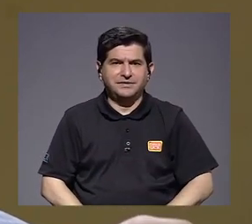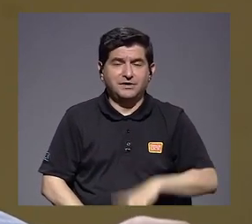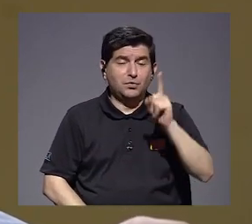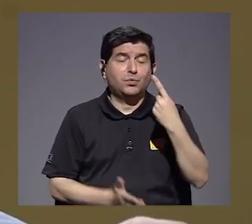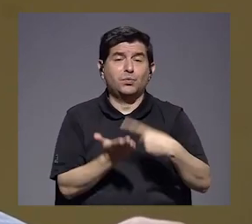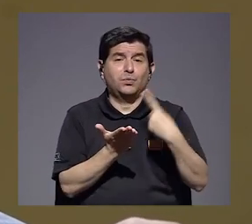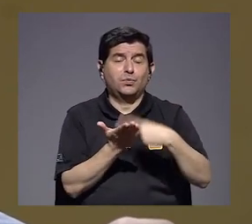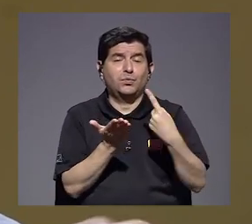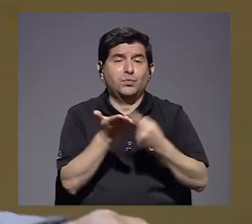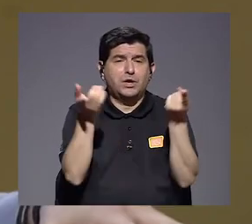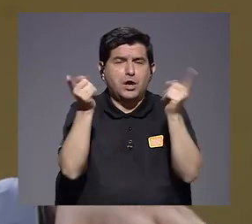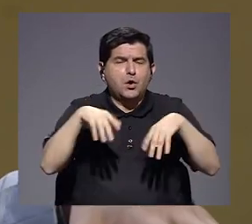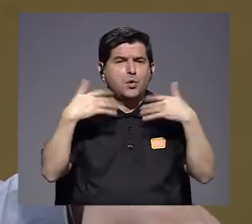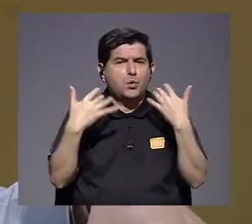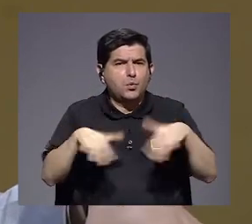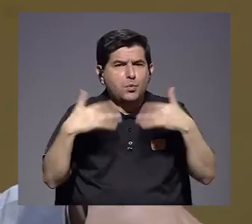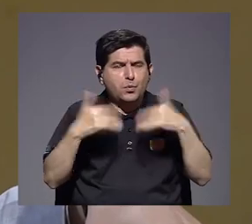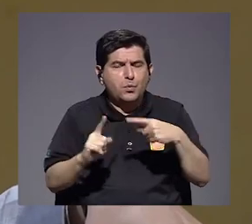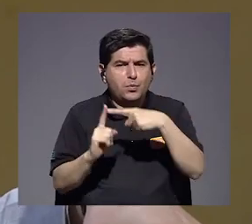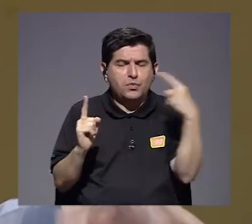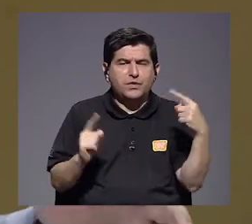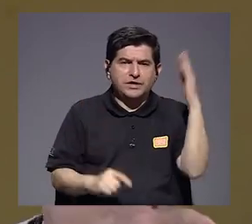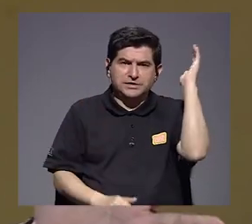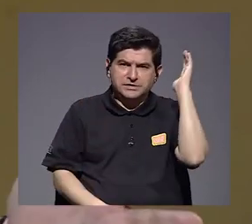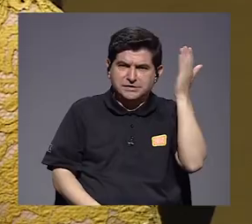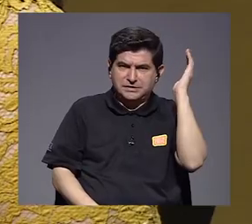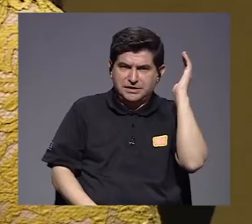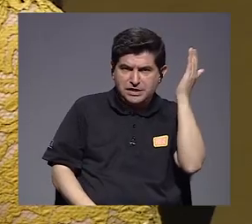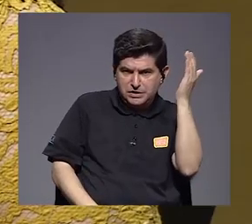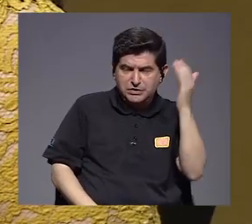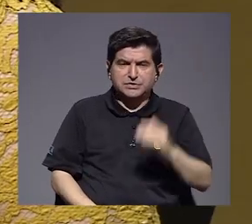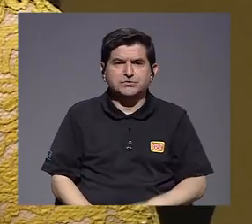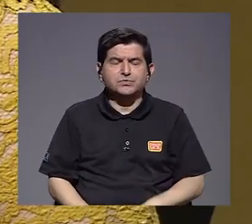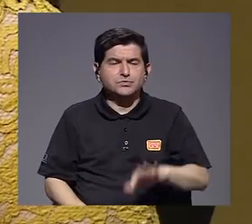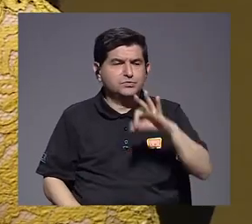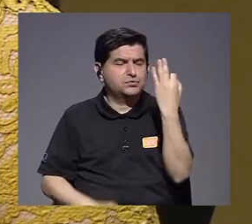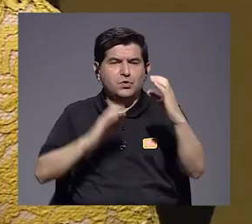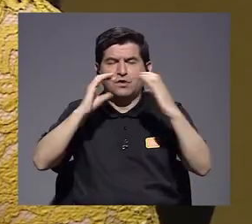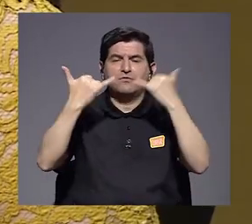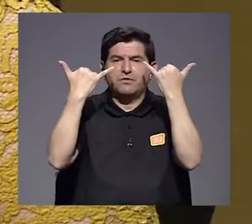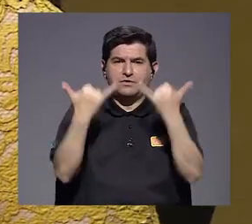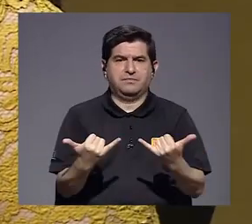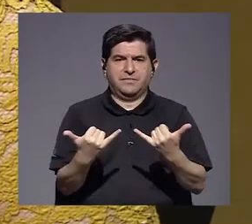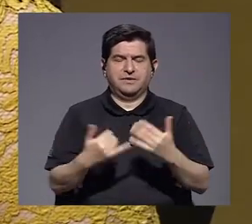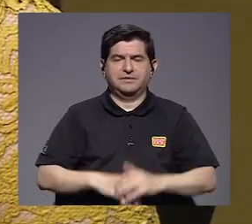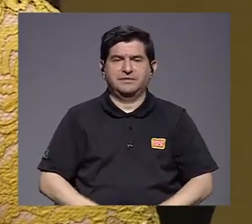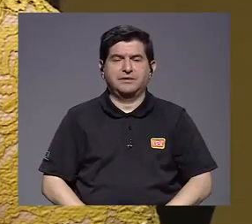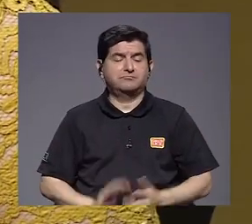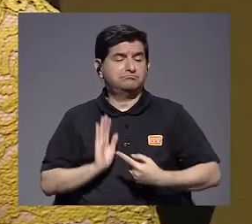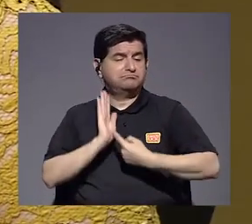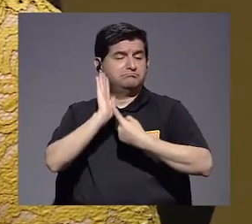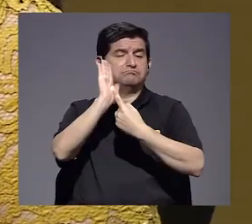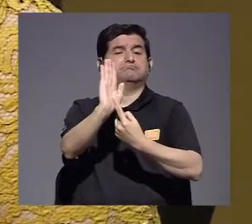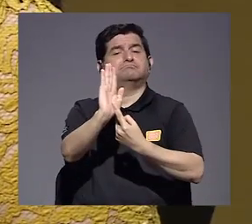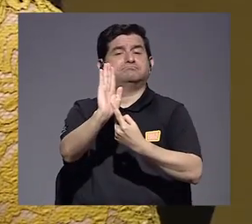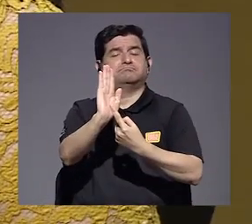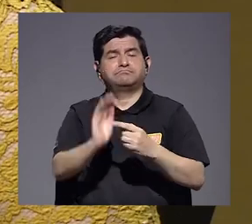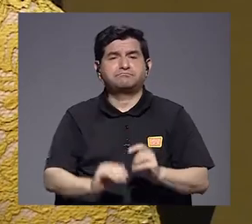discusión que se ha dado mucho desde los discursos que están en los medios de comunicación hoy. Y se plantea